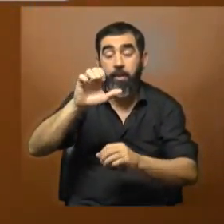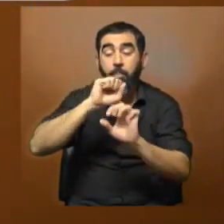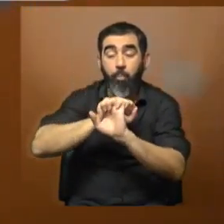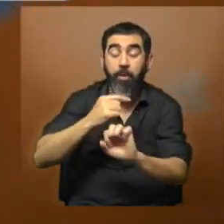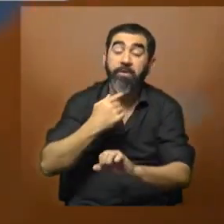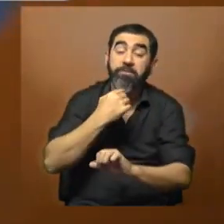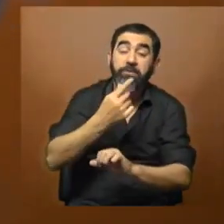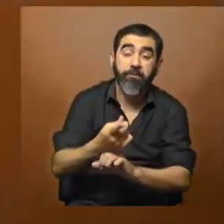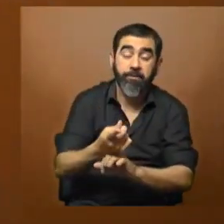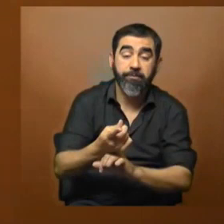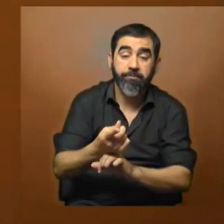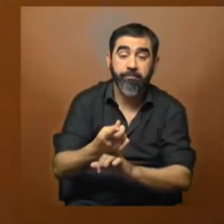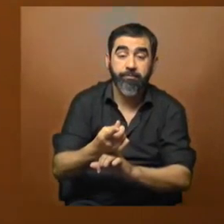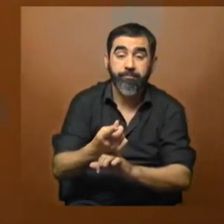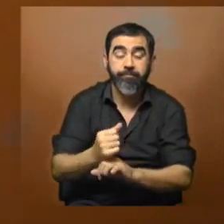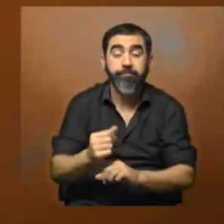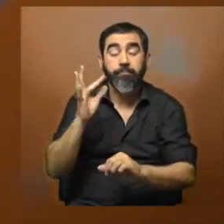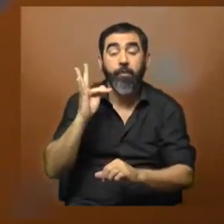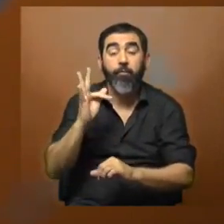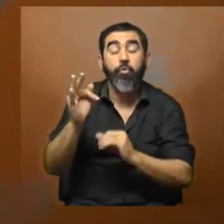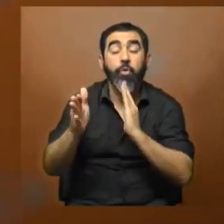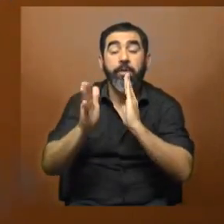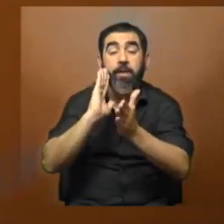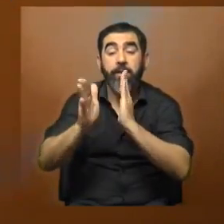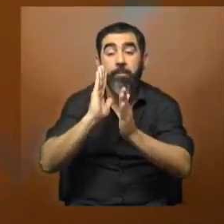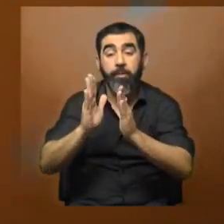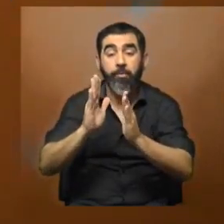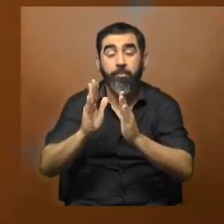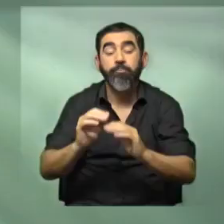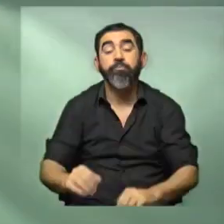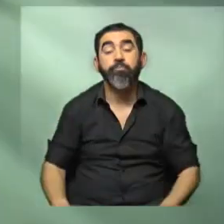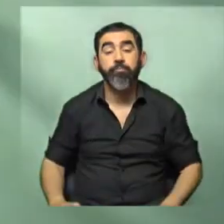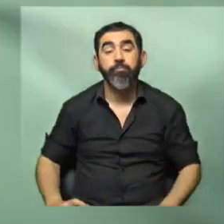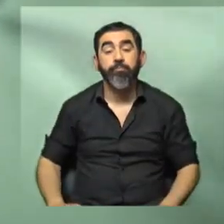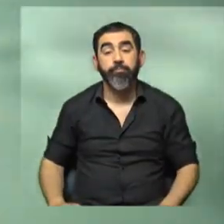para futuros tratamientos o también para el diagnóstico.